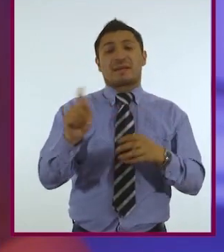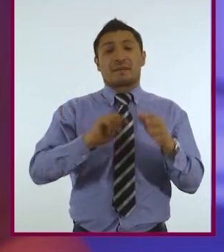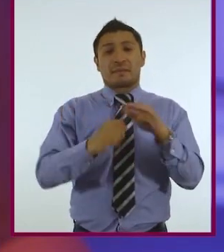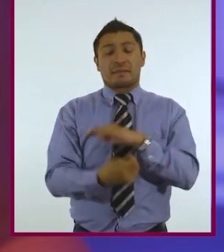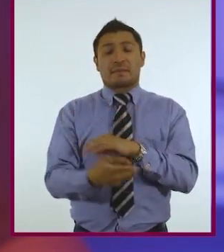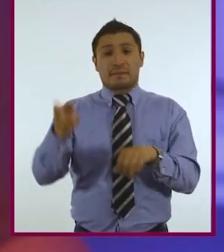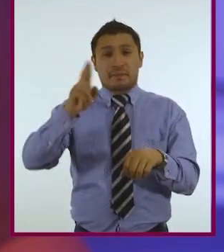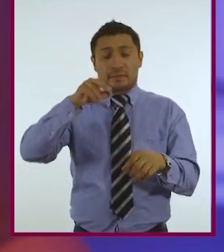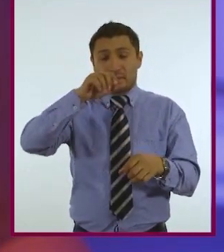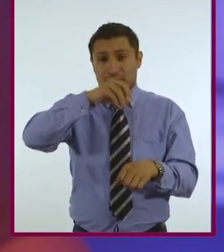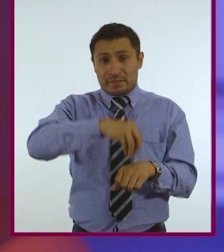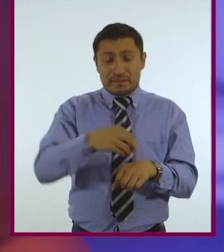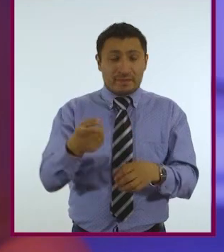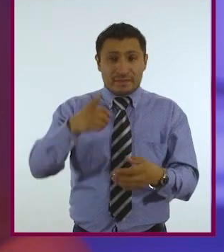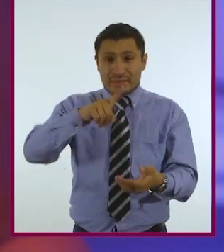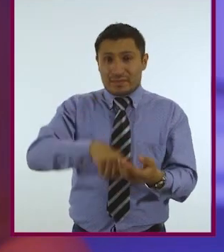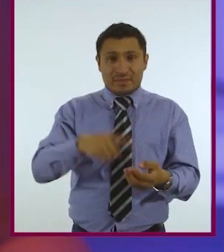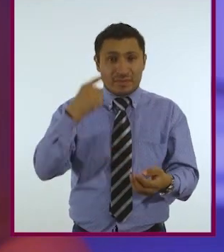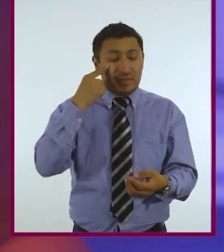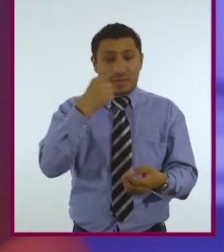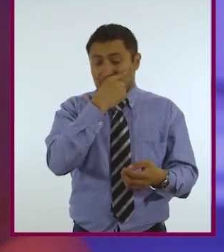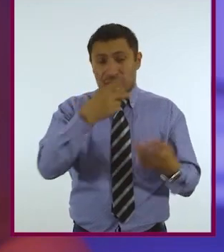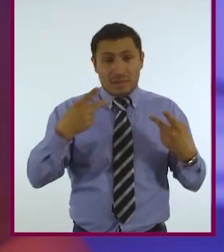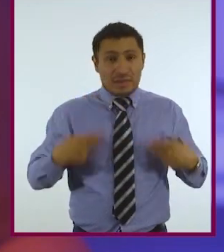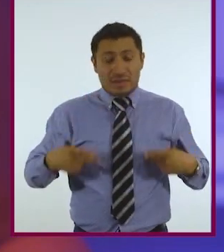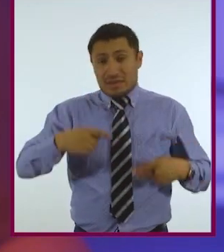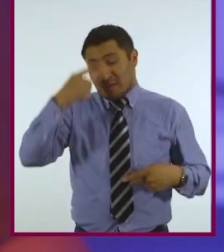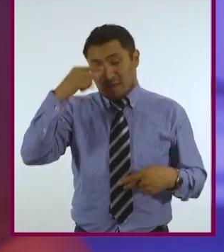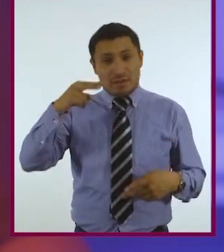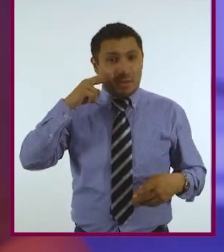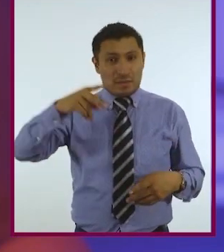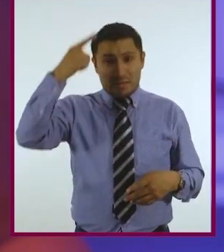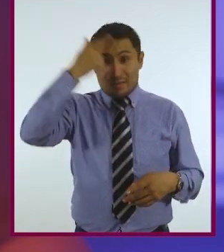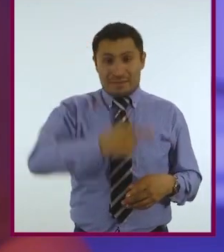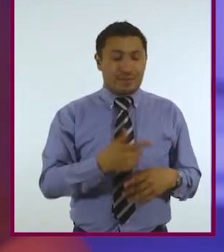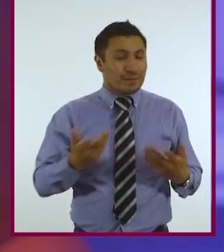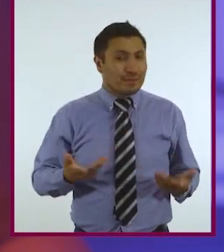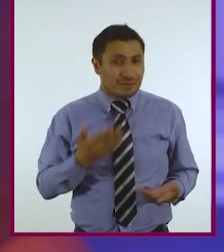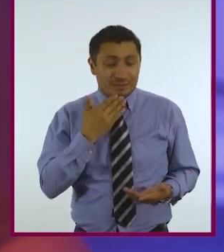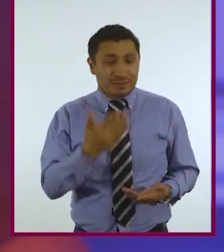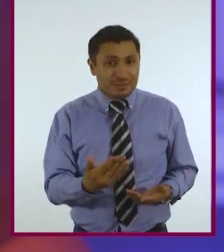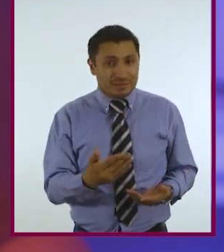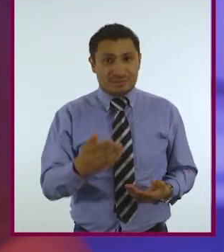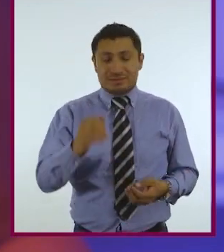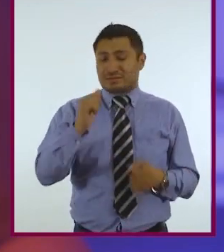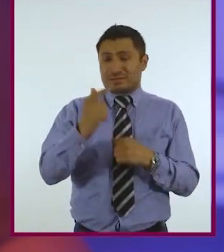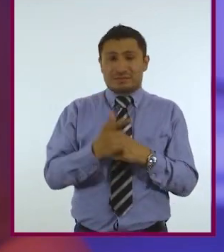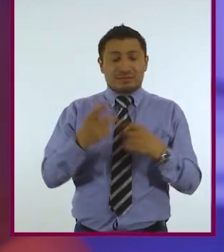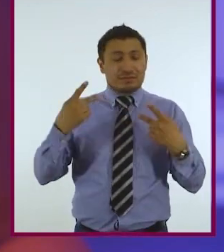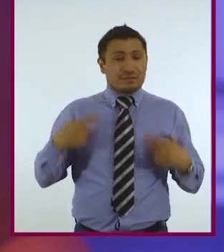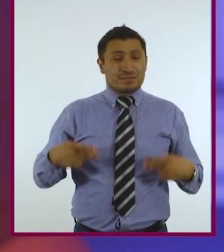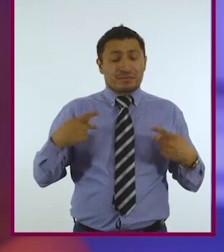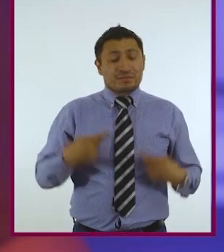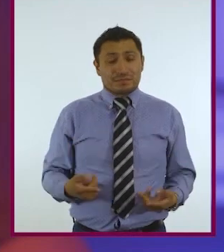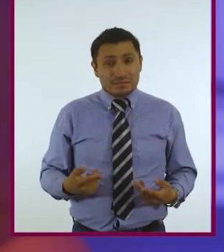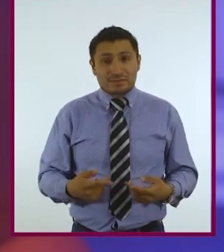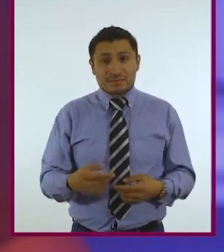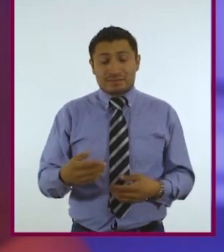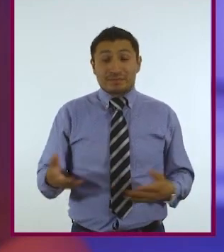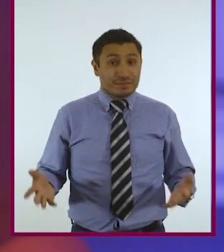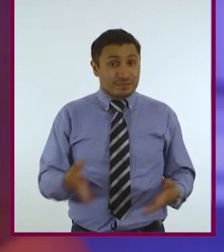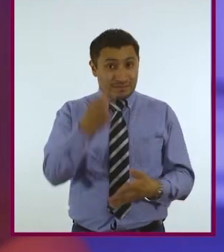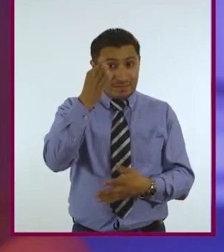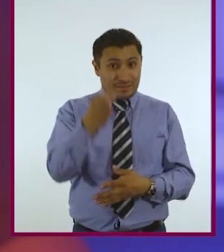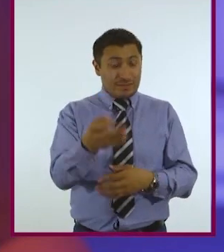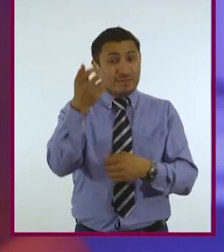estuviera implantada directamente en los ojos de alguien para que pudiera ver de noche. ¿Habría alguien que se animara a que le pusieran